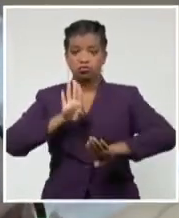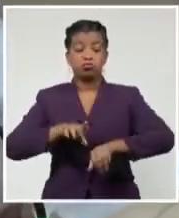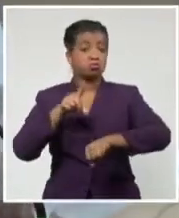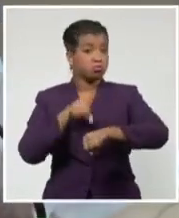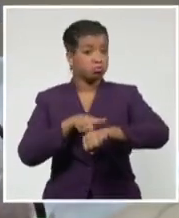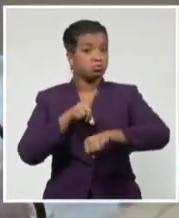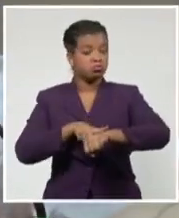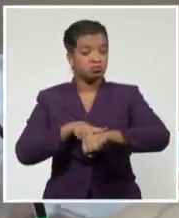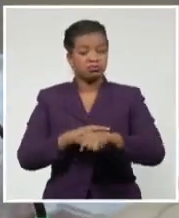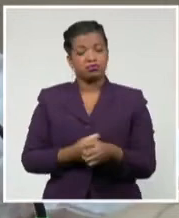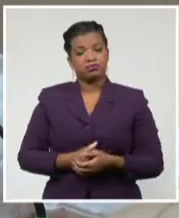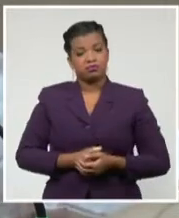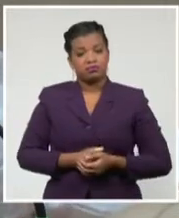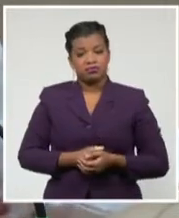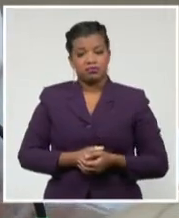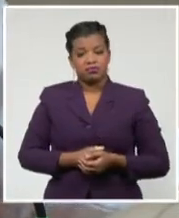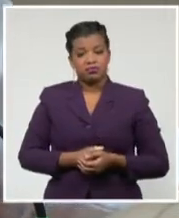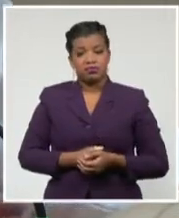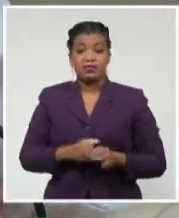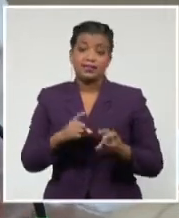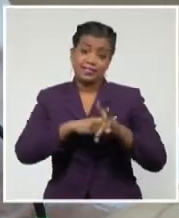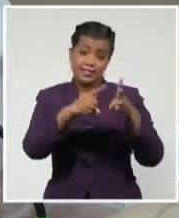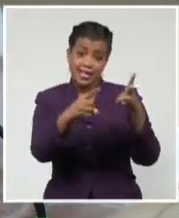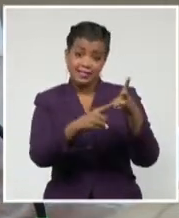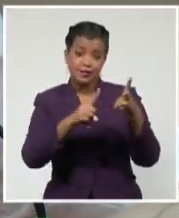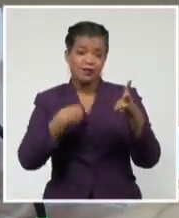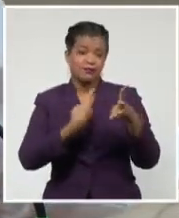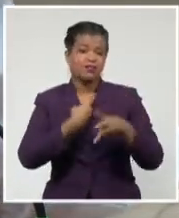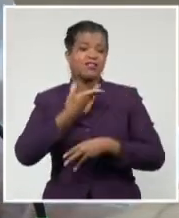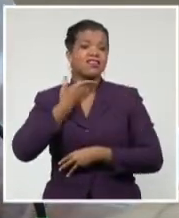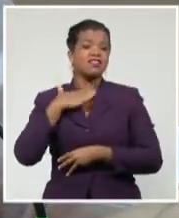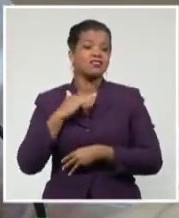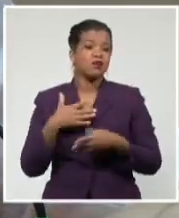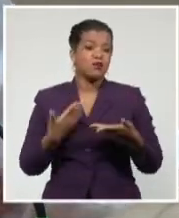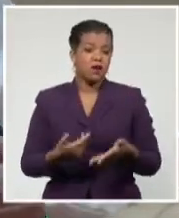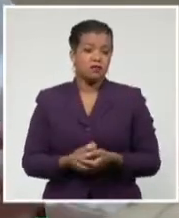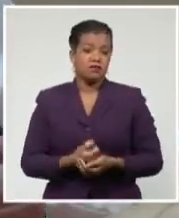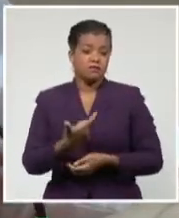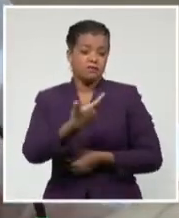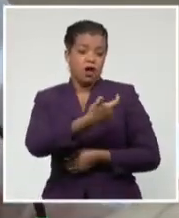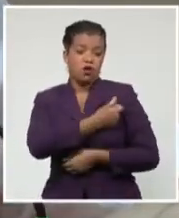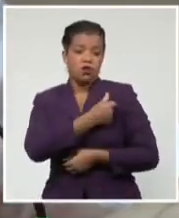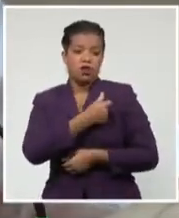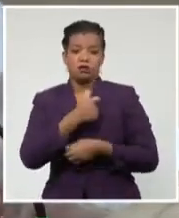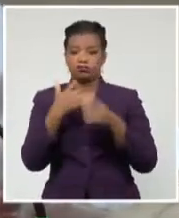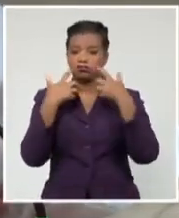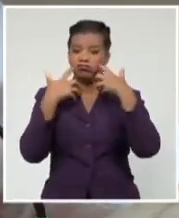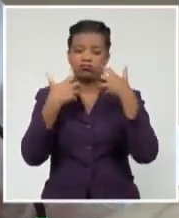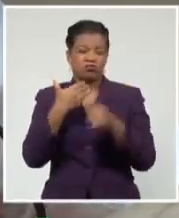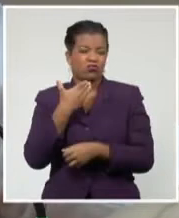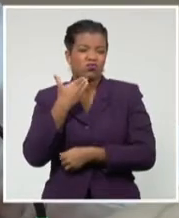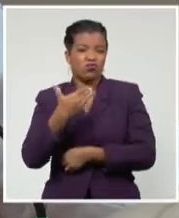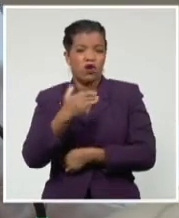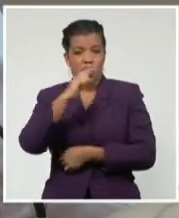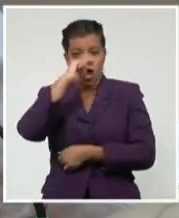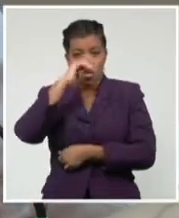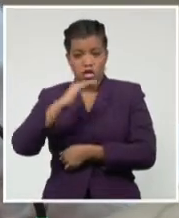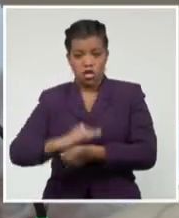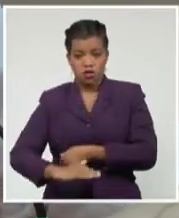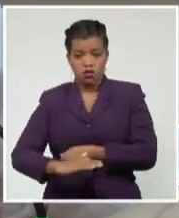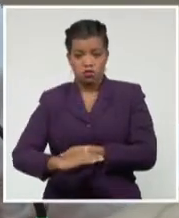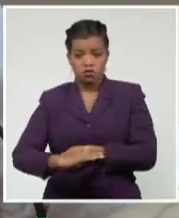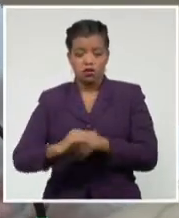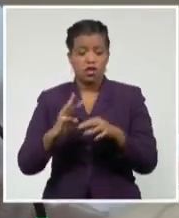las apuestas que estamos haciendo. Y pues en tercer lugar, bueno, es la vacuna ideal para la edad pediátrica, porque hay una experiencia muy grande de utilización de vacunas